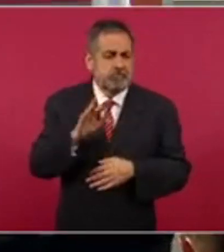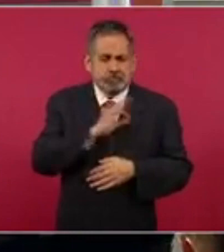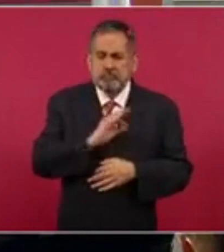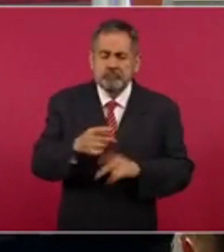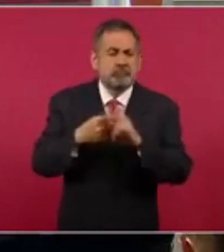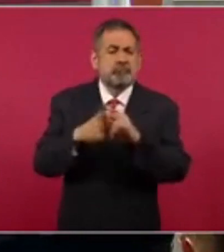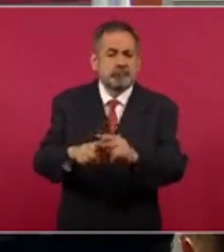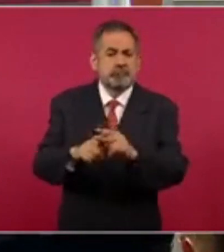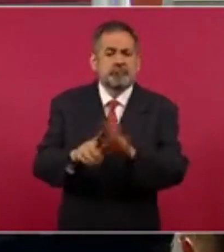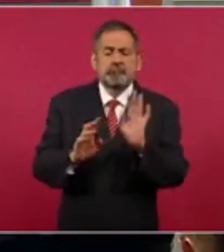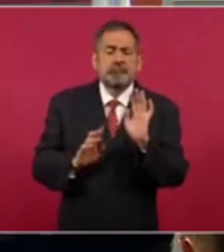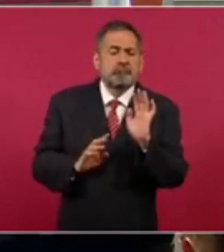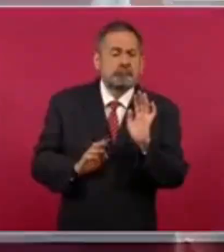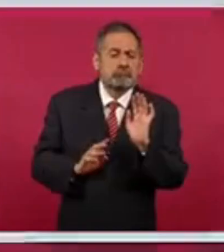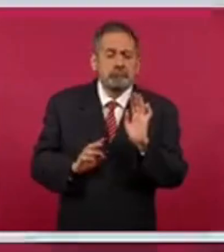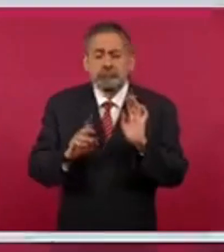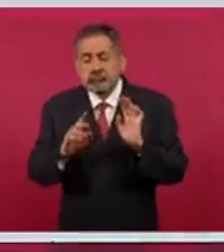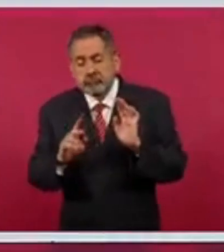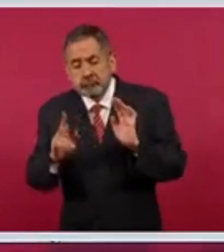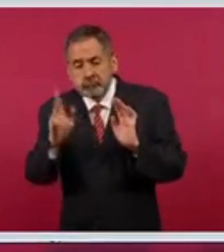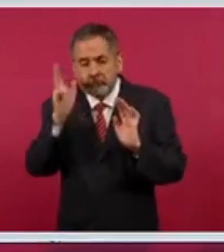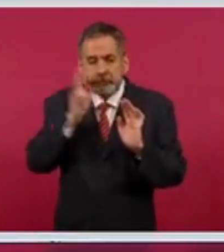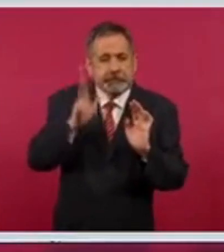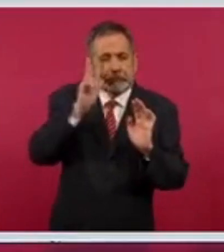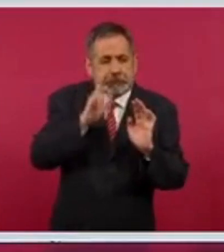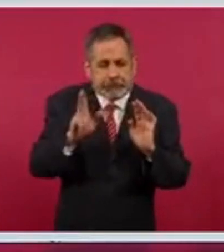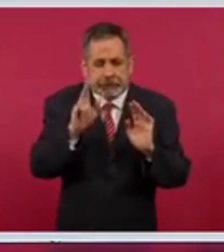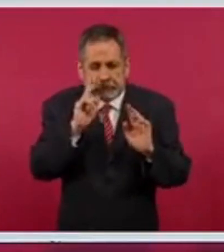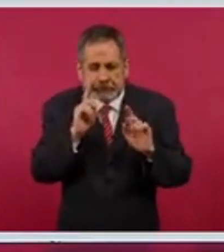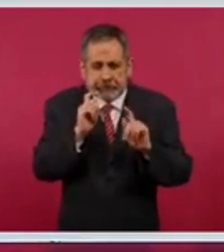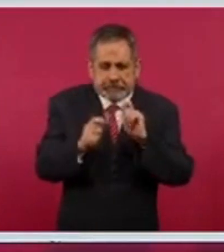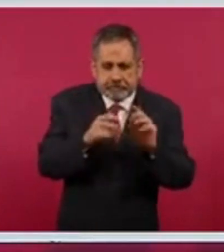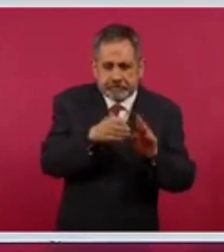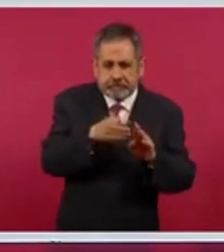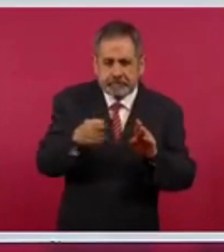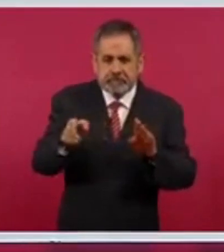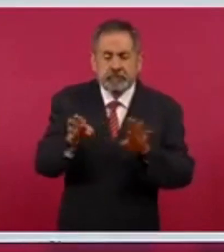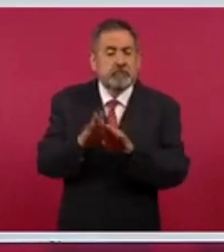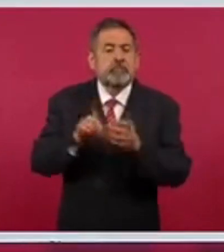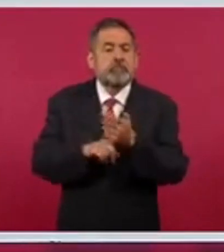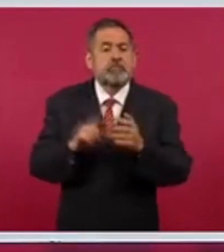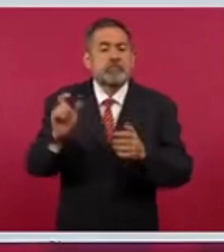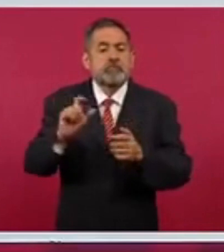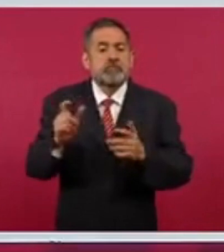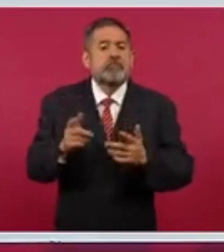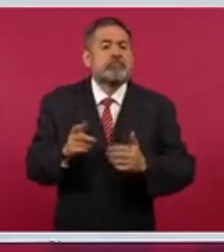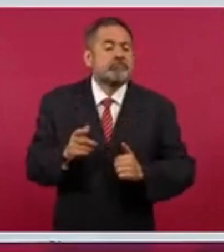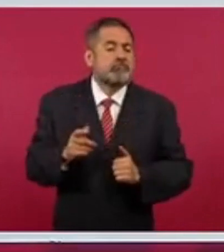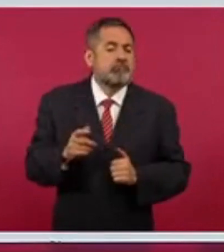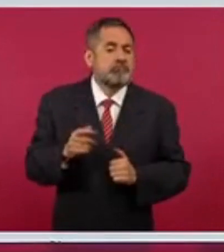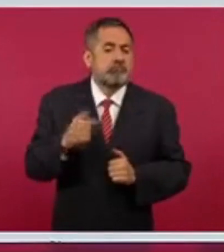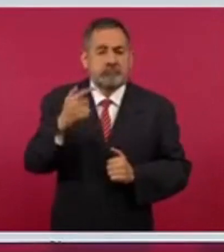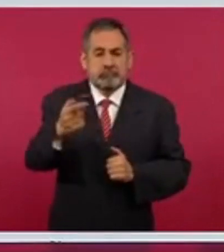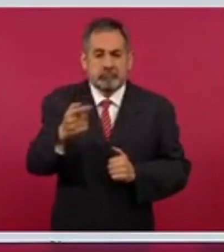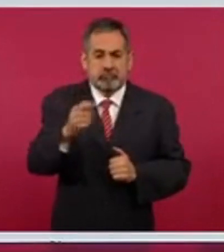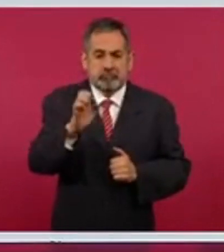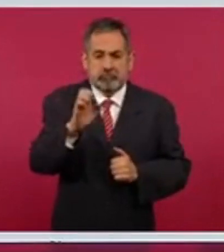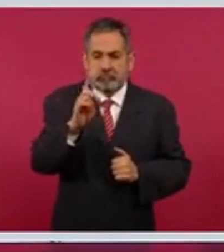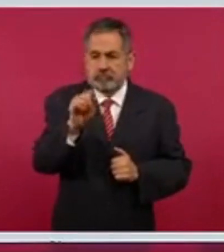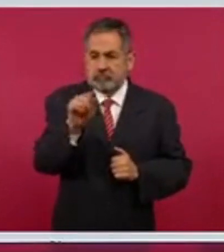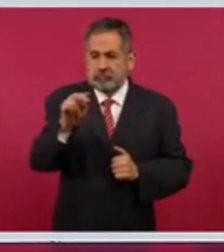las prácticas, las pruebas en ESNA,